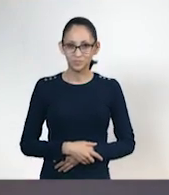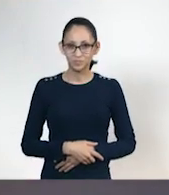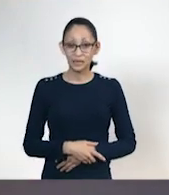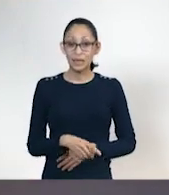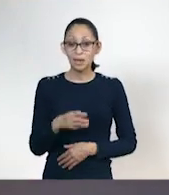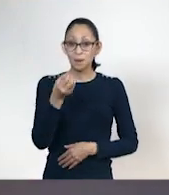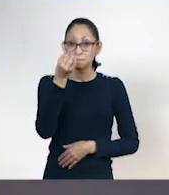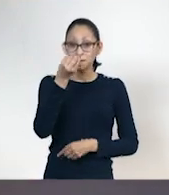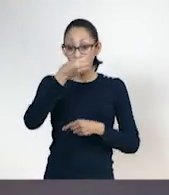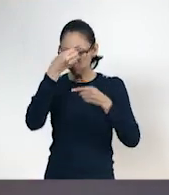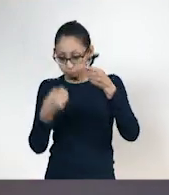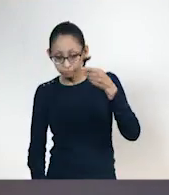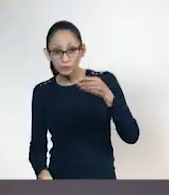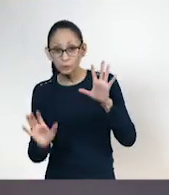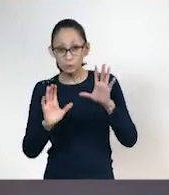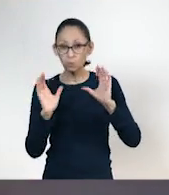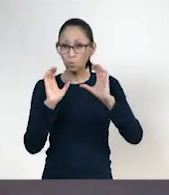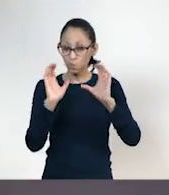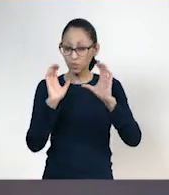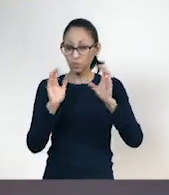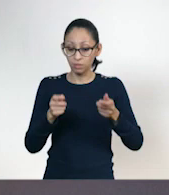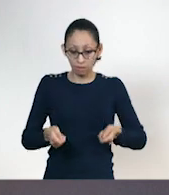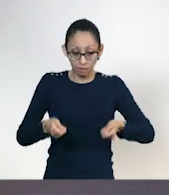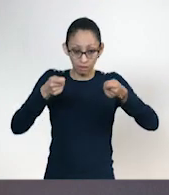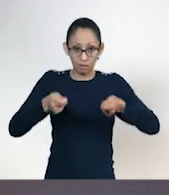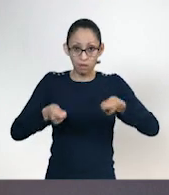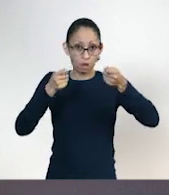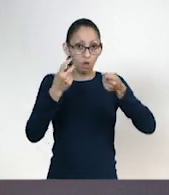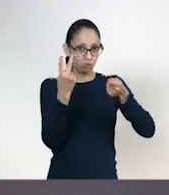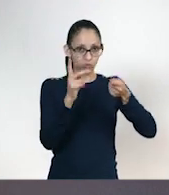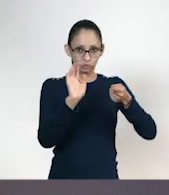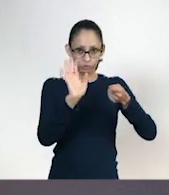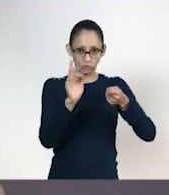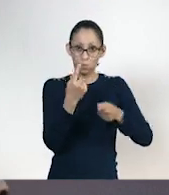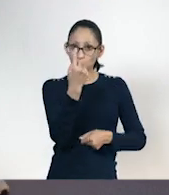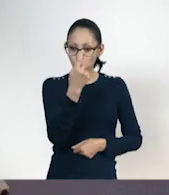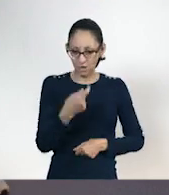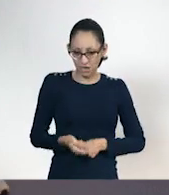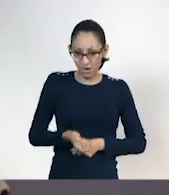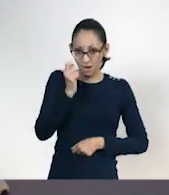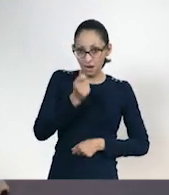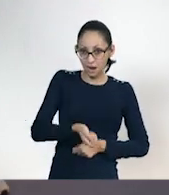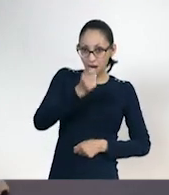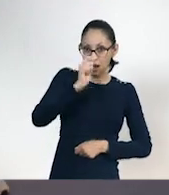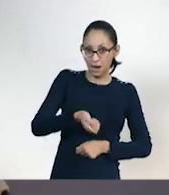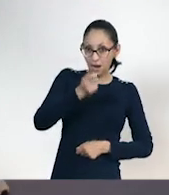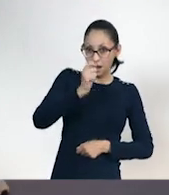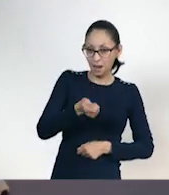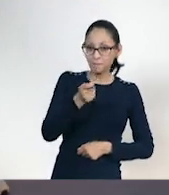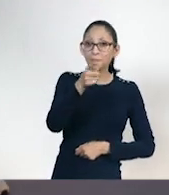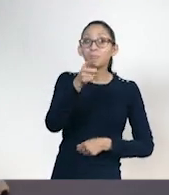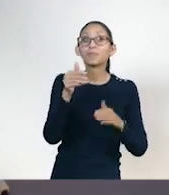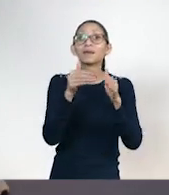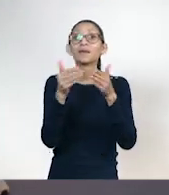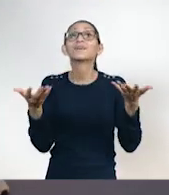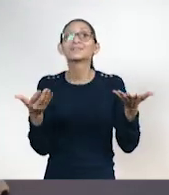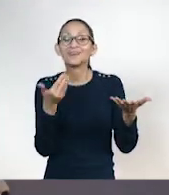si mejor con una mano, Alberto? Ah, con una mano, más difícil. Vamos a agarrar la raqueta con las dos. Ok, ¿Y en casa cómo van, eh?